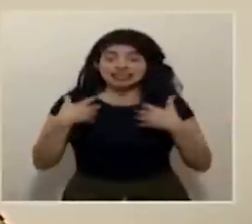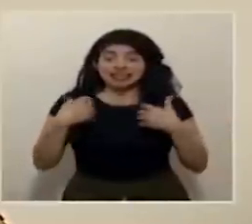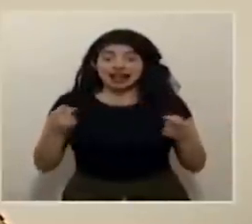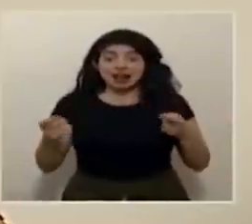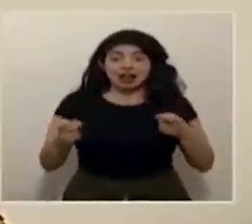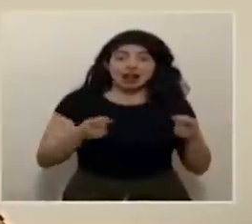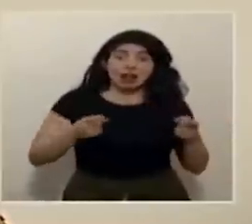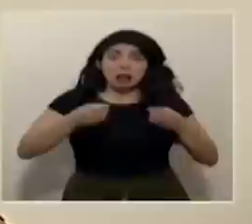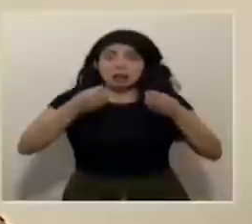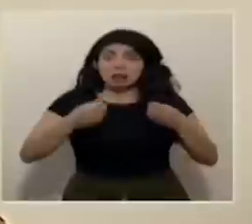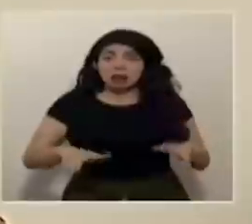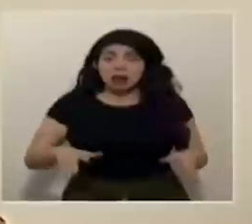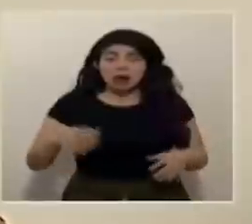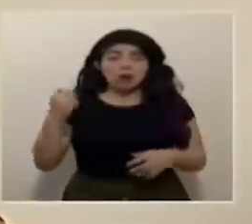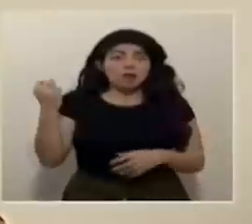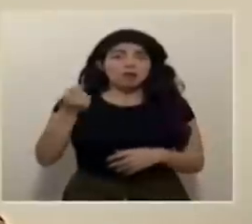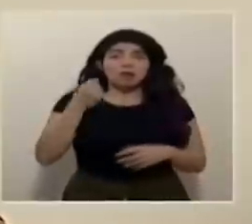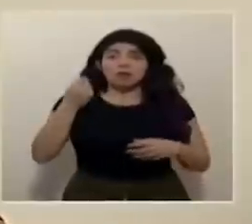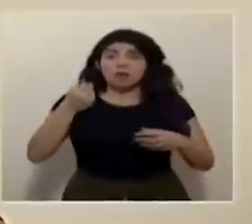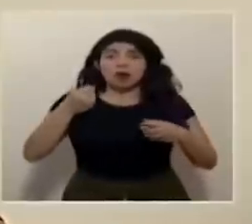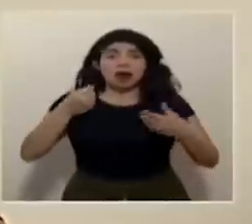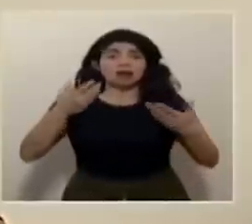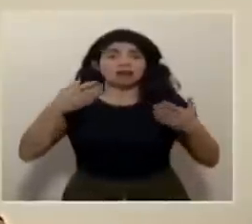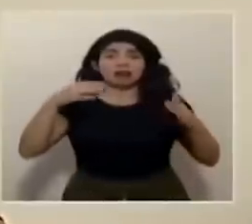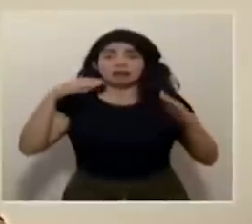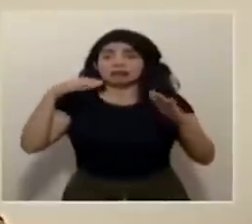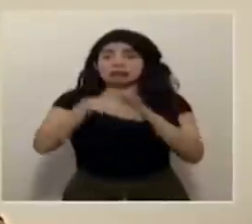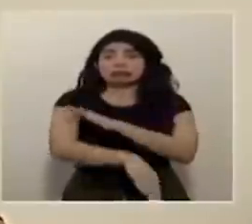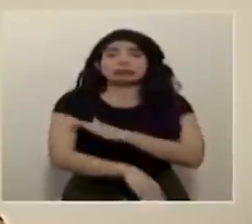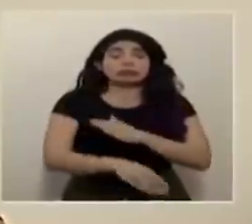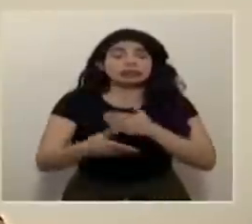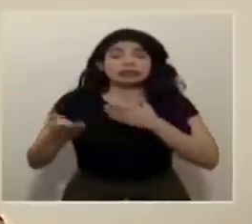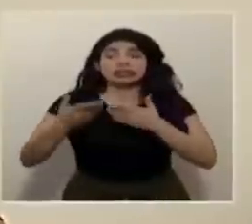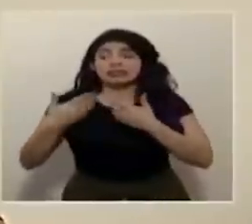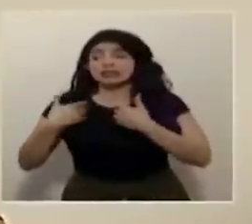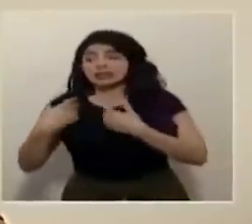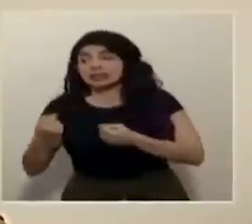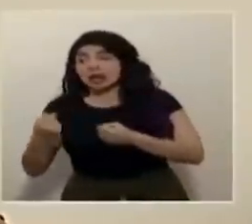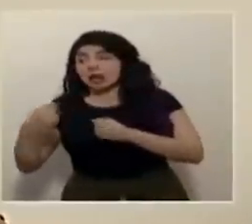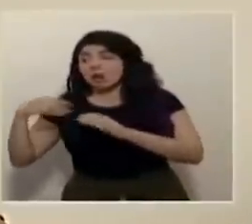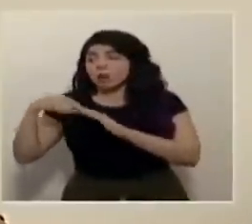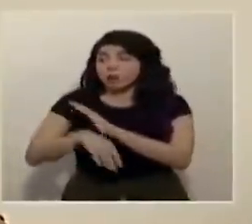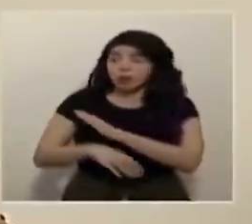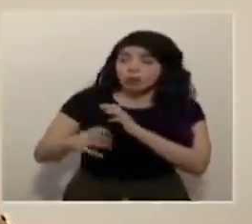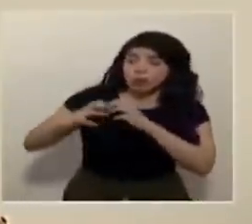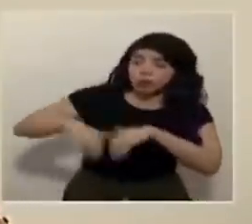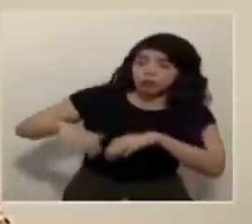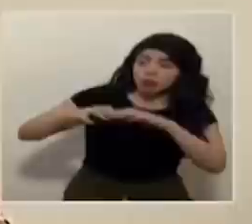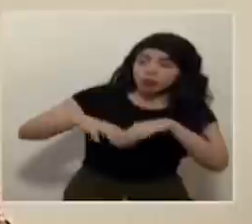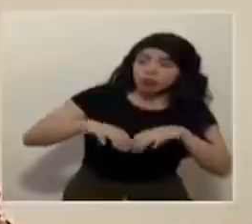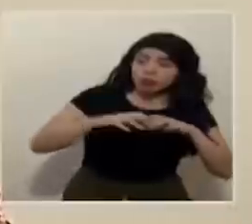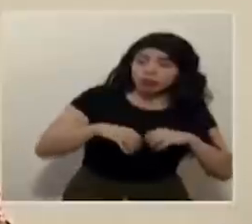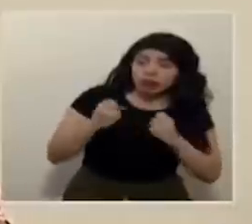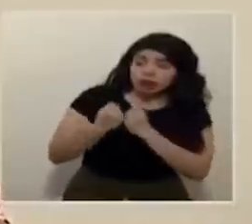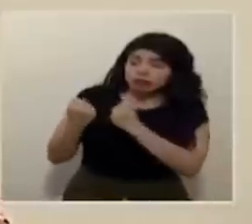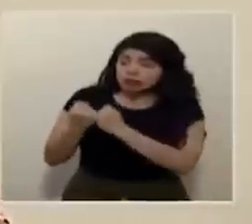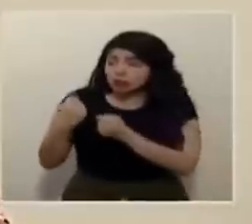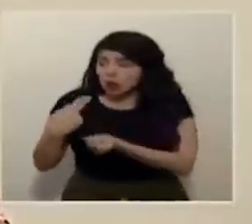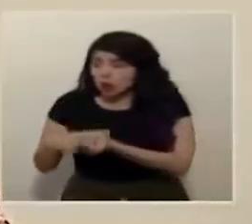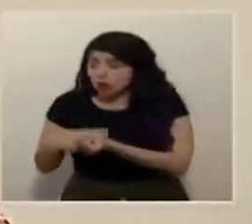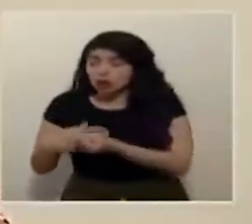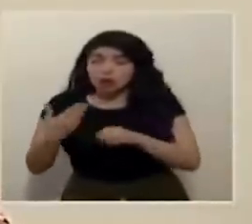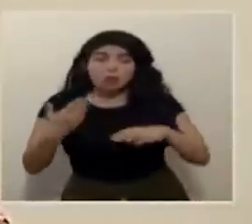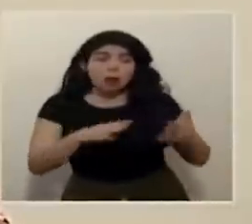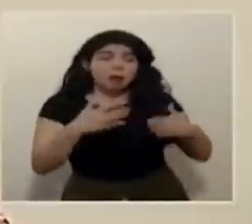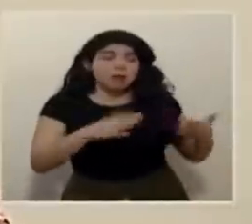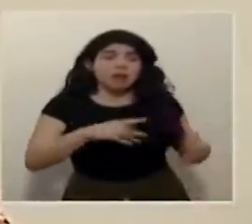de forma abrupta, cuando tenemos un colapso de los servicios de salud, cuando los fallecimientos empiezan a ser